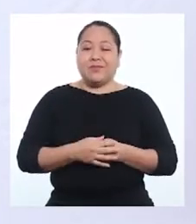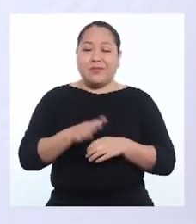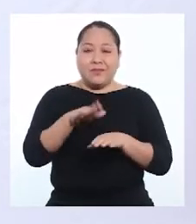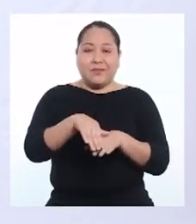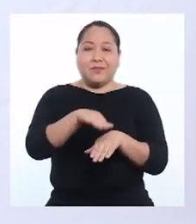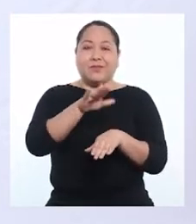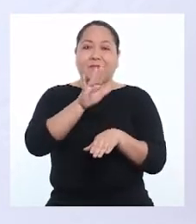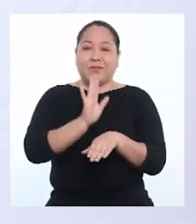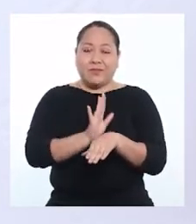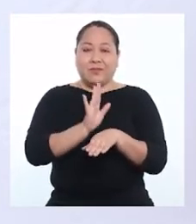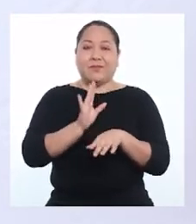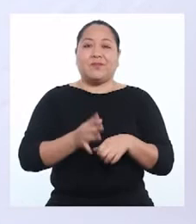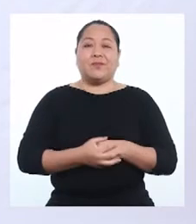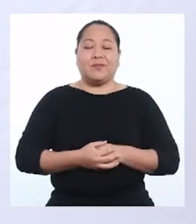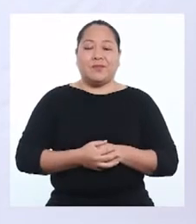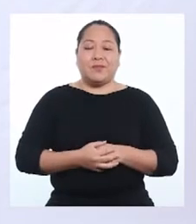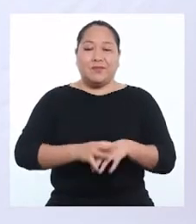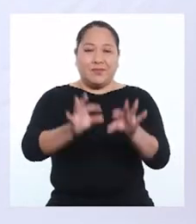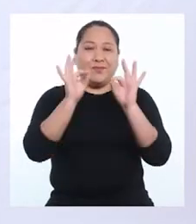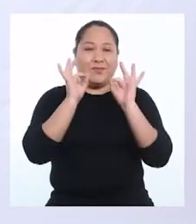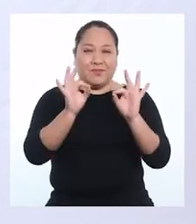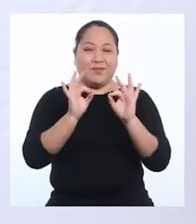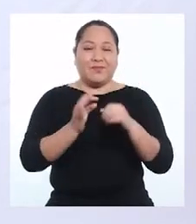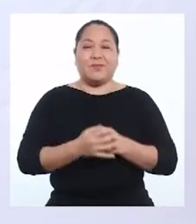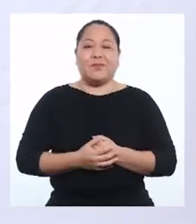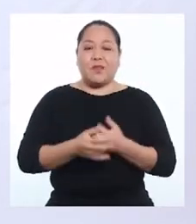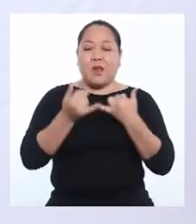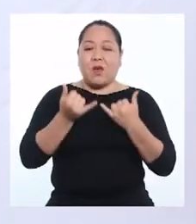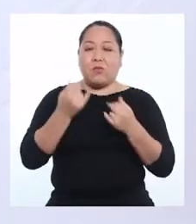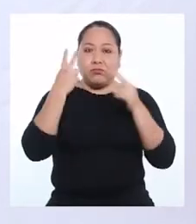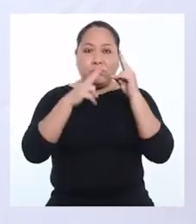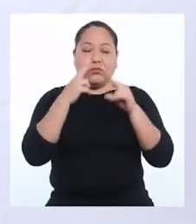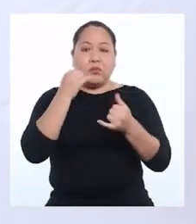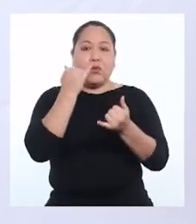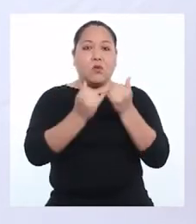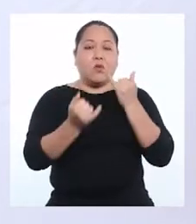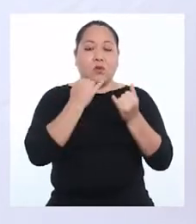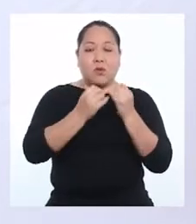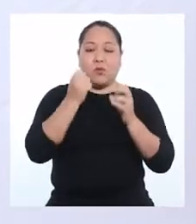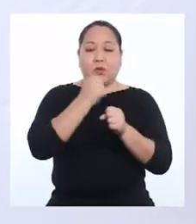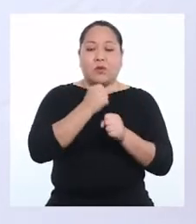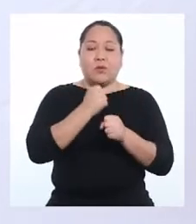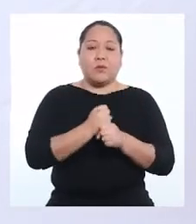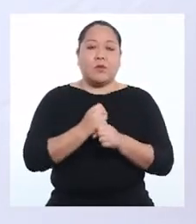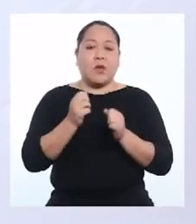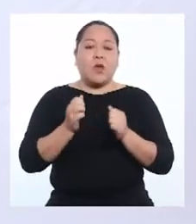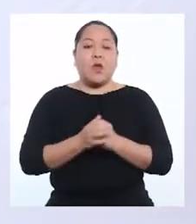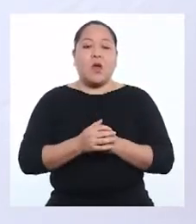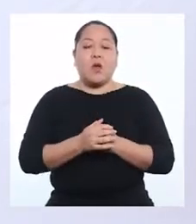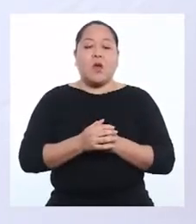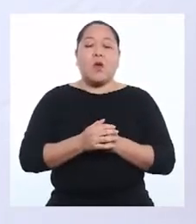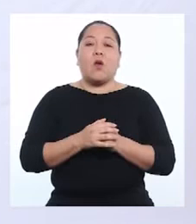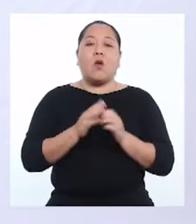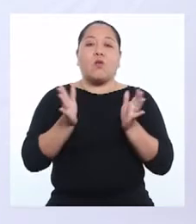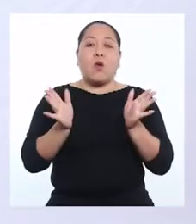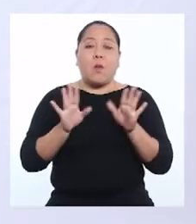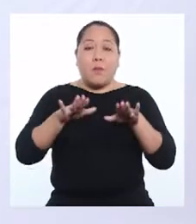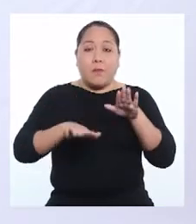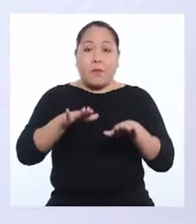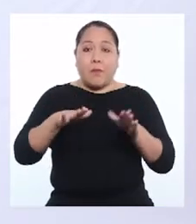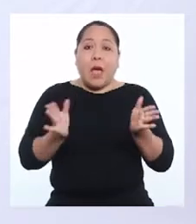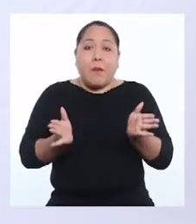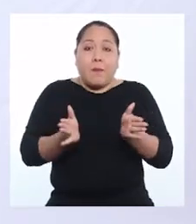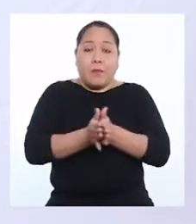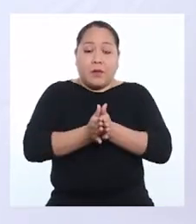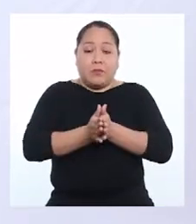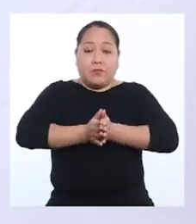Y subimos. Excelente. Ahora vamos con la última acción. Vamos a juntar la planta de nuestros pies.